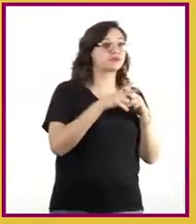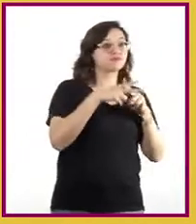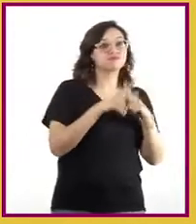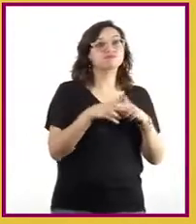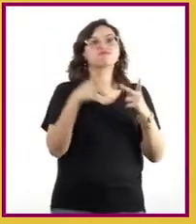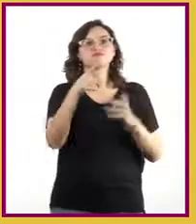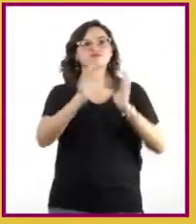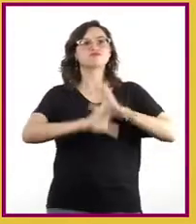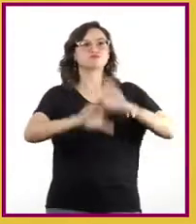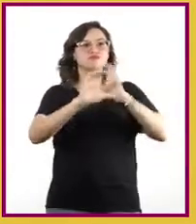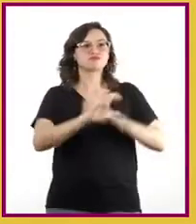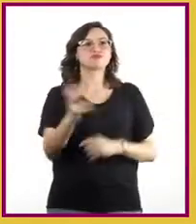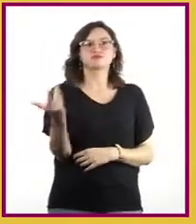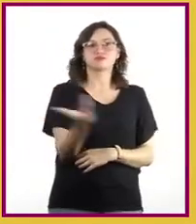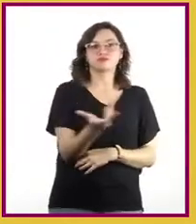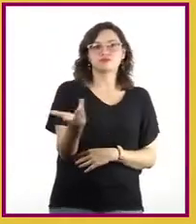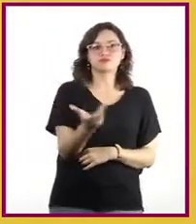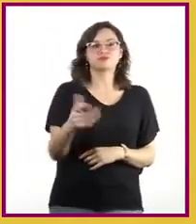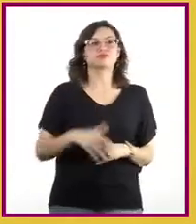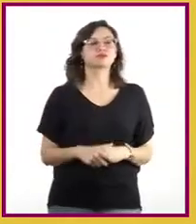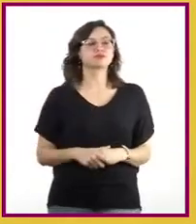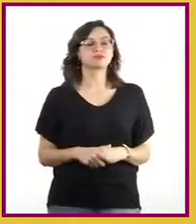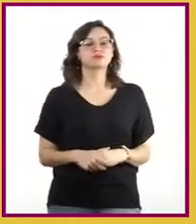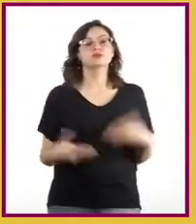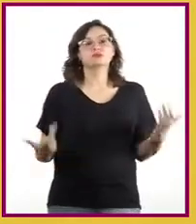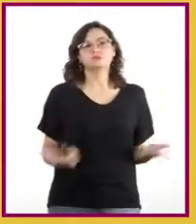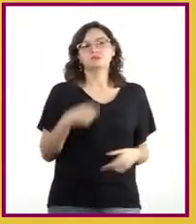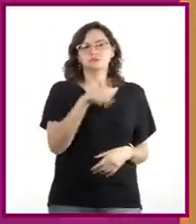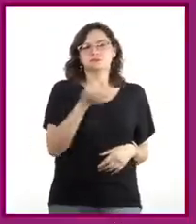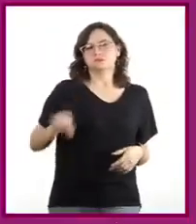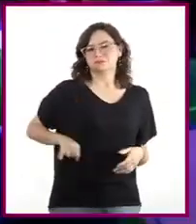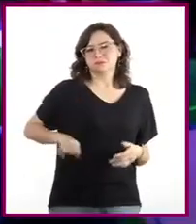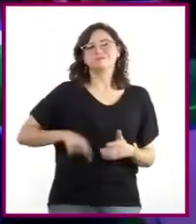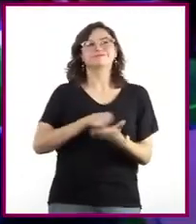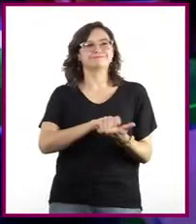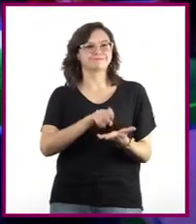crear su propia canción. Anoten aquello que les resulte interesante.